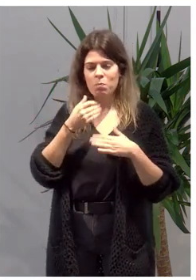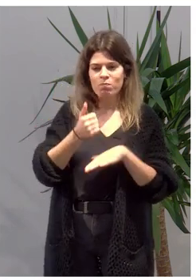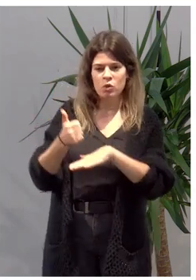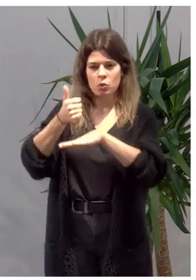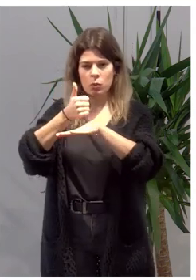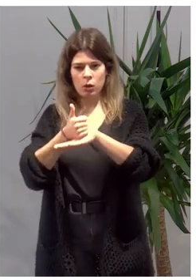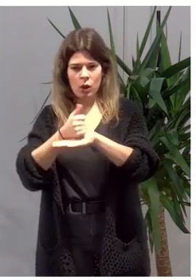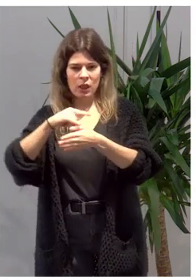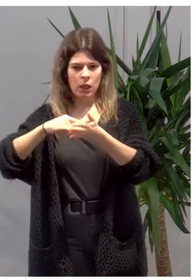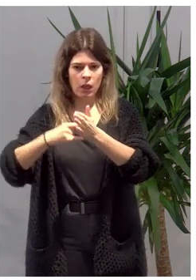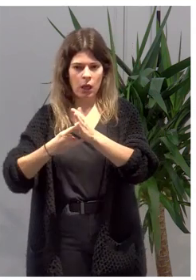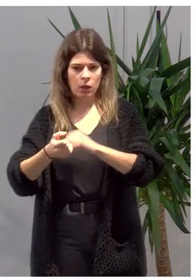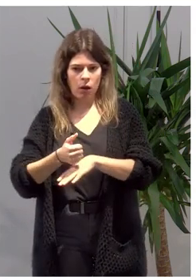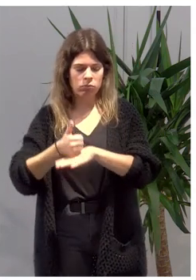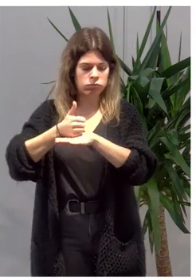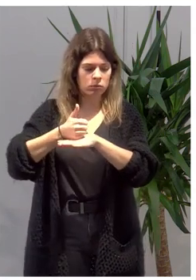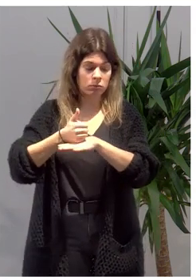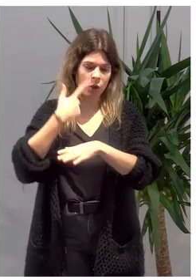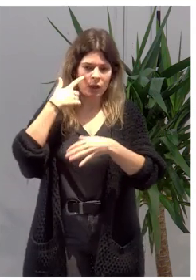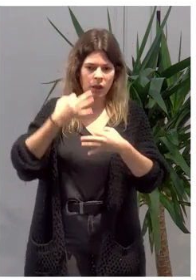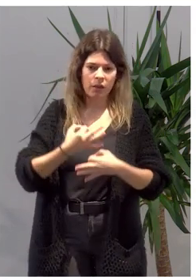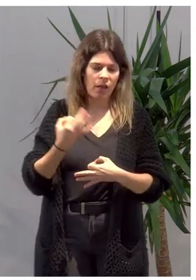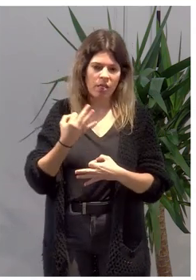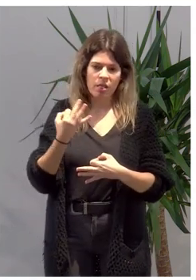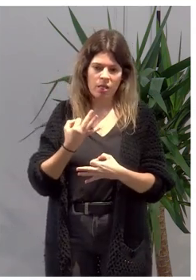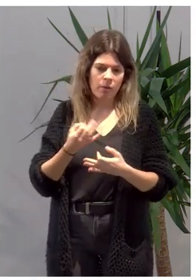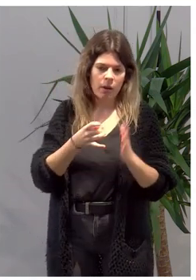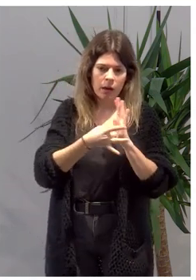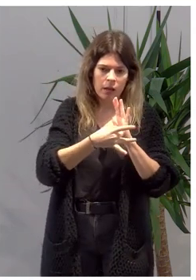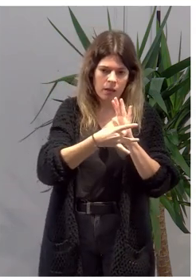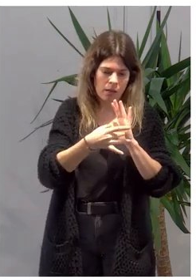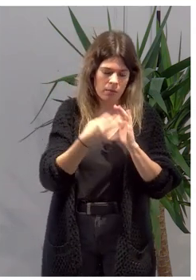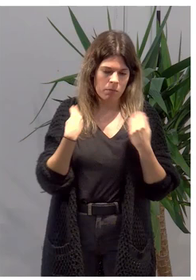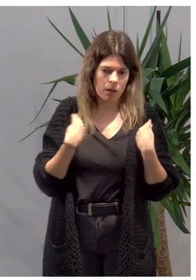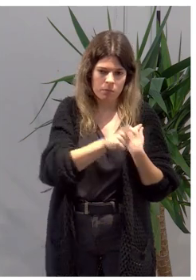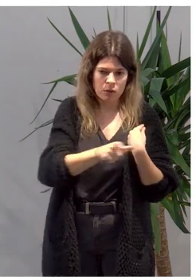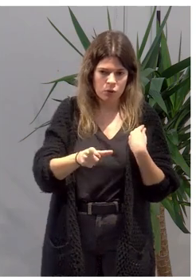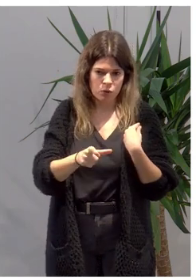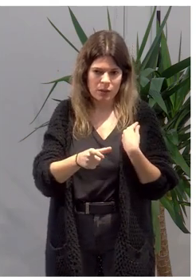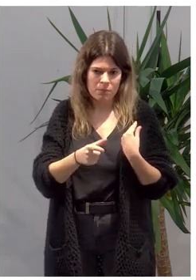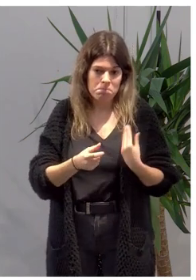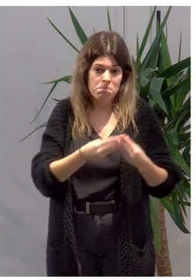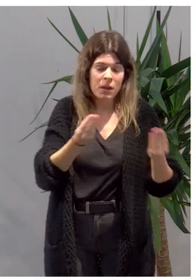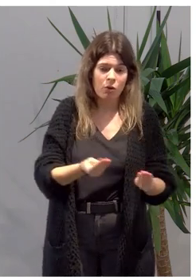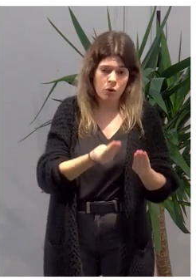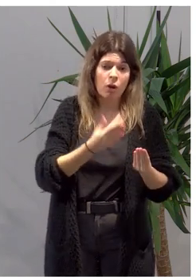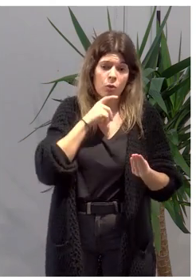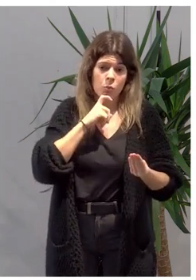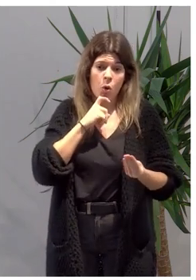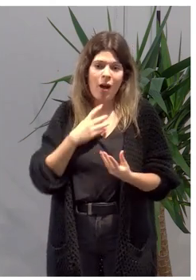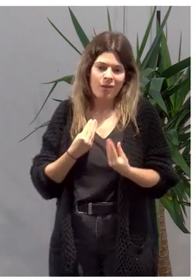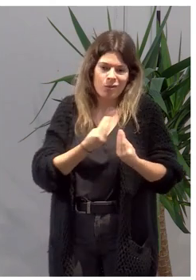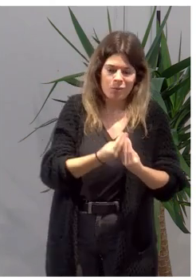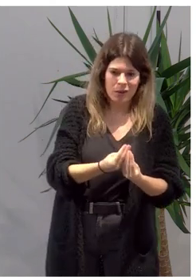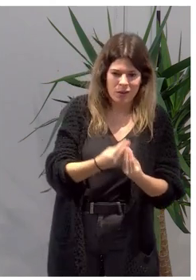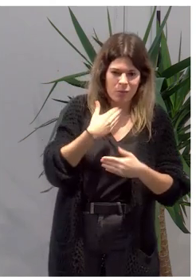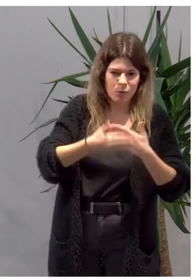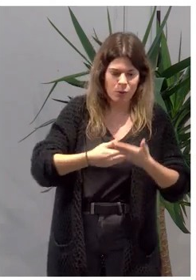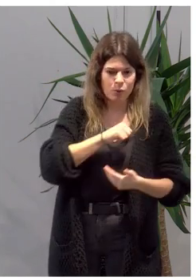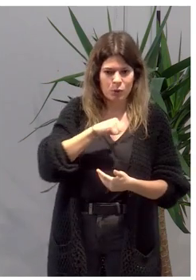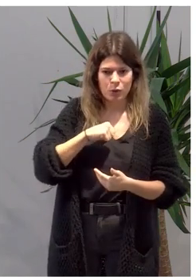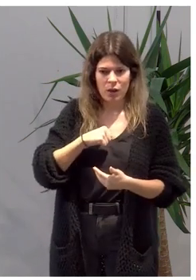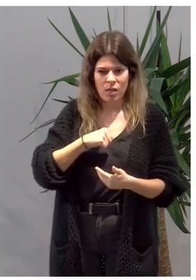técnica, pero verdaderamente lo que se trata es de mejorar la calidad de vida de las personas acompañando en sus procesos personales. Hacerles más